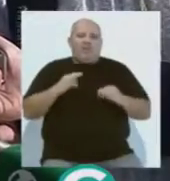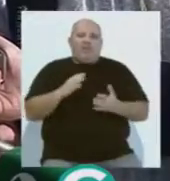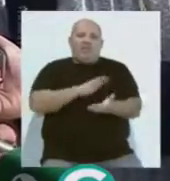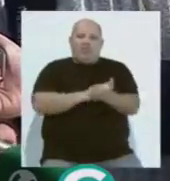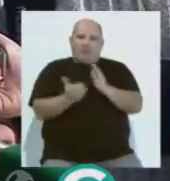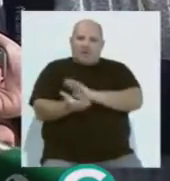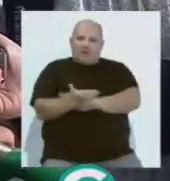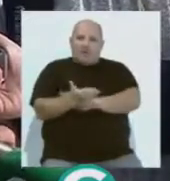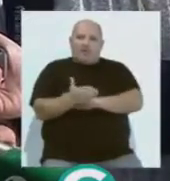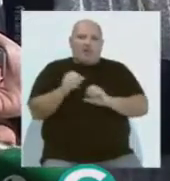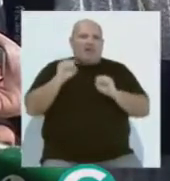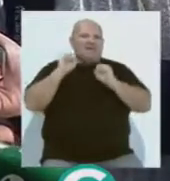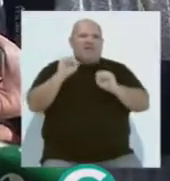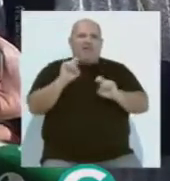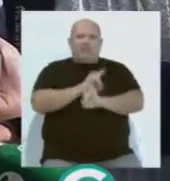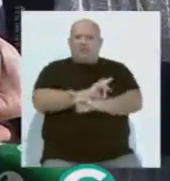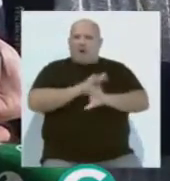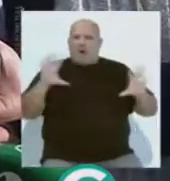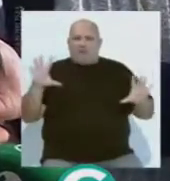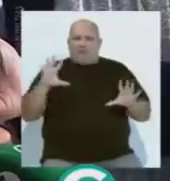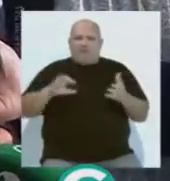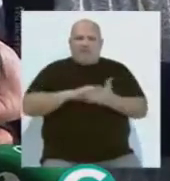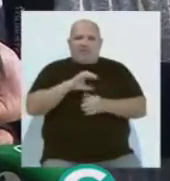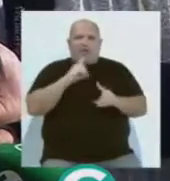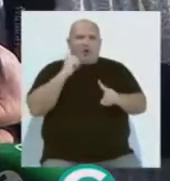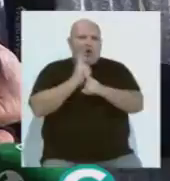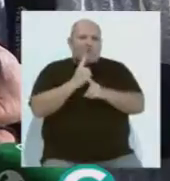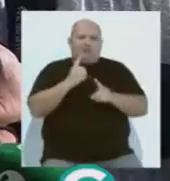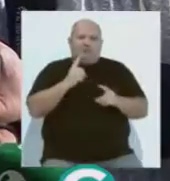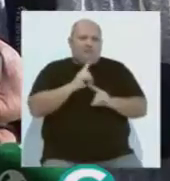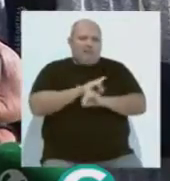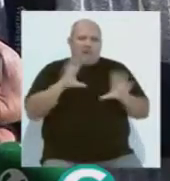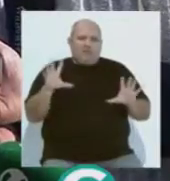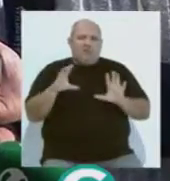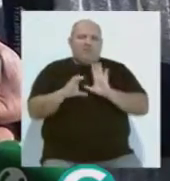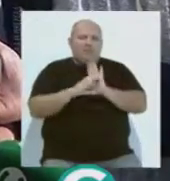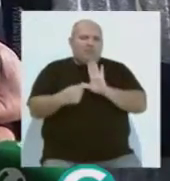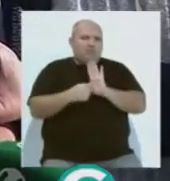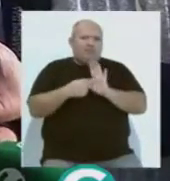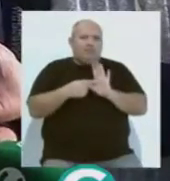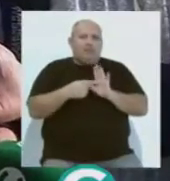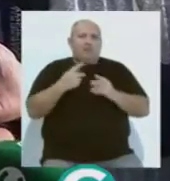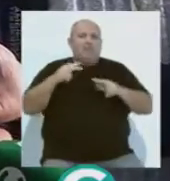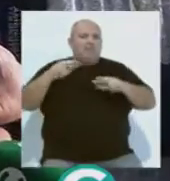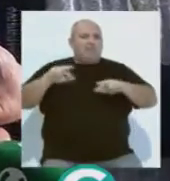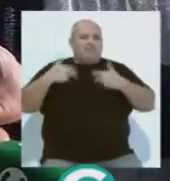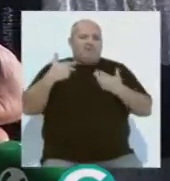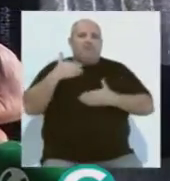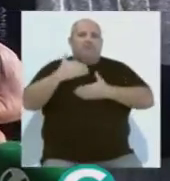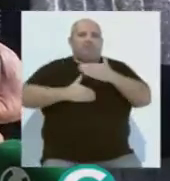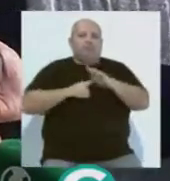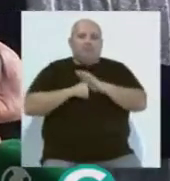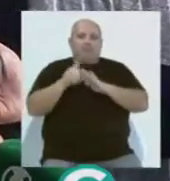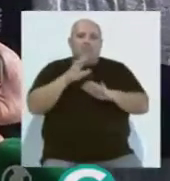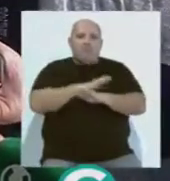democrática, del rechazo a cualquier tipo de actuación xenófoga que viene, por tanto, a manchar lo que ha permitido el progreso de